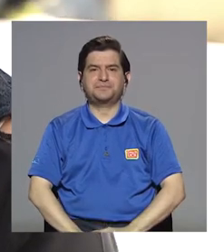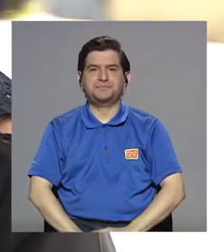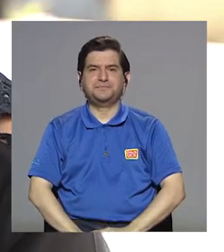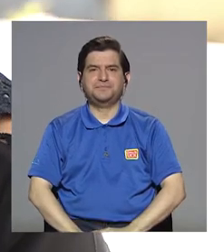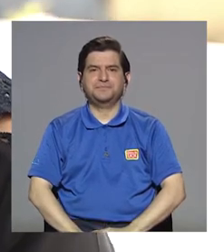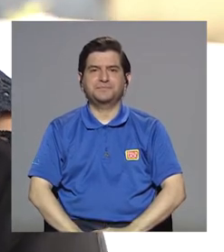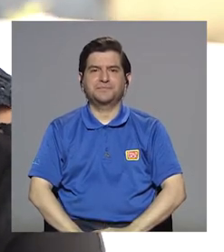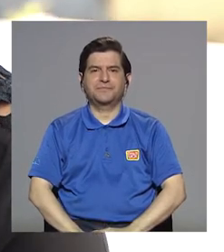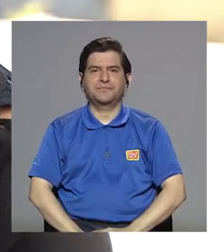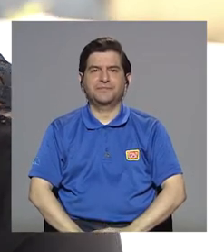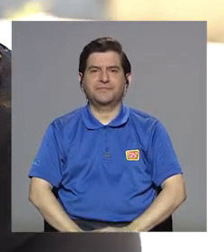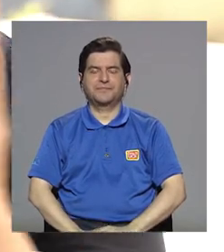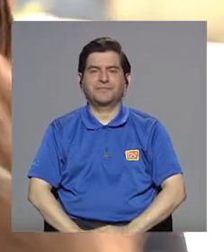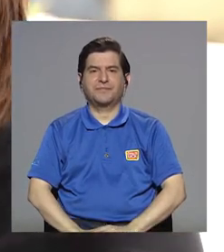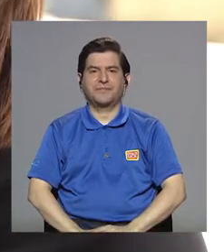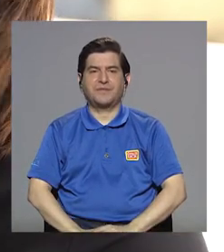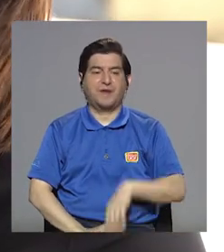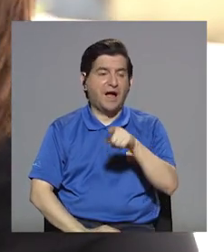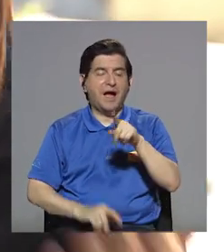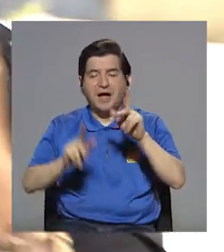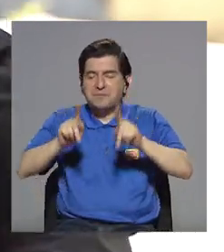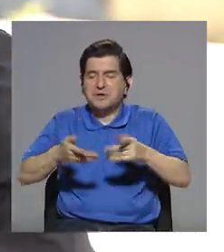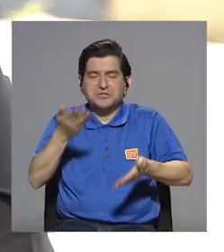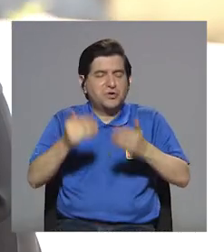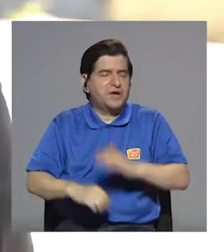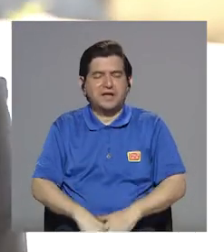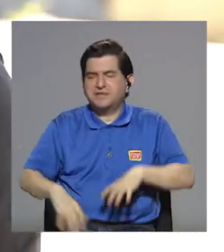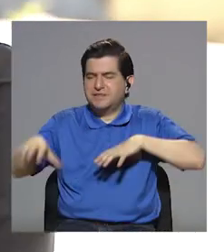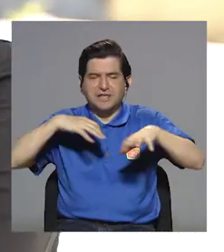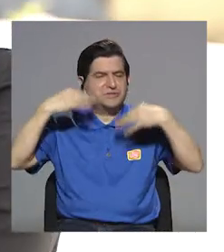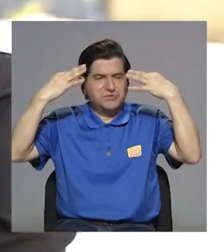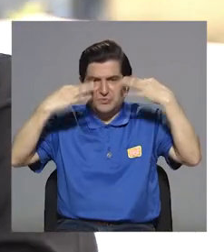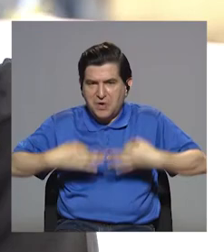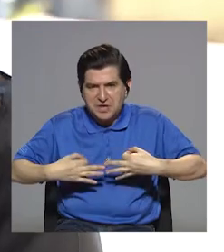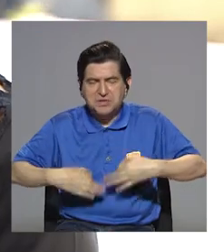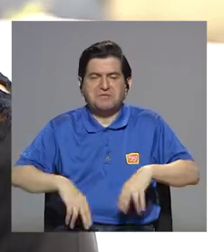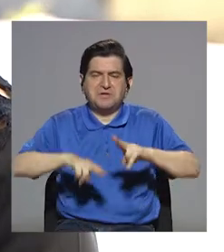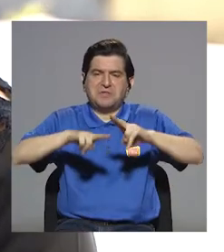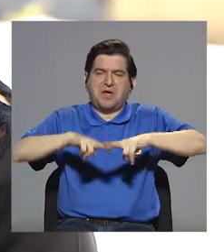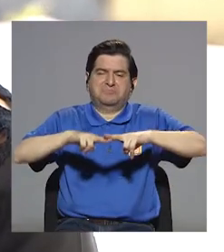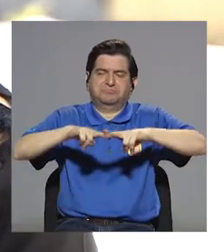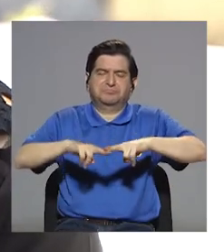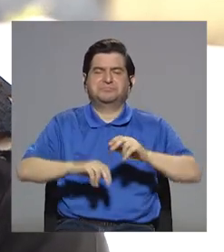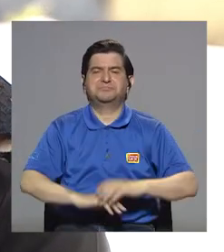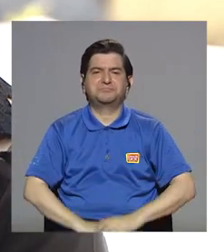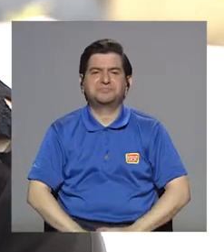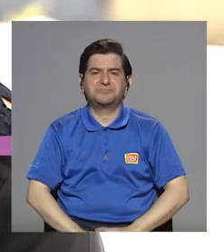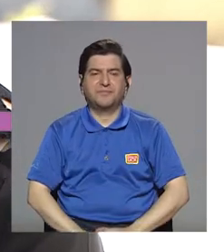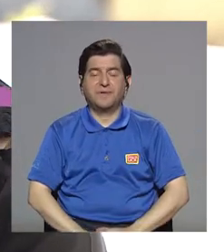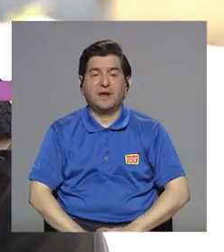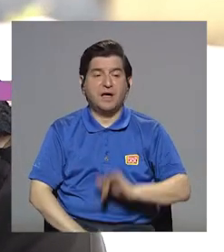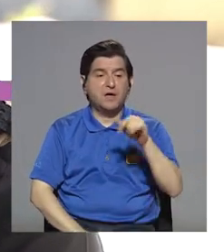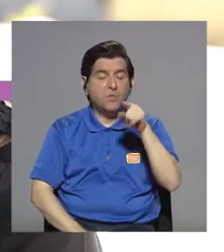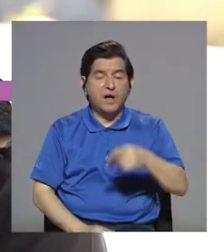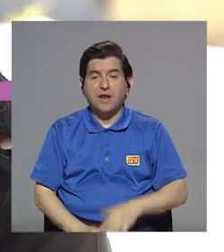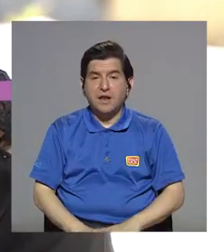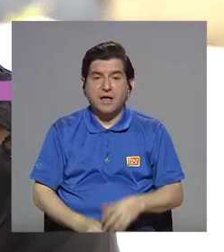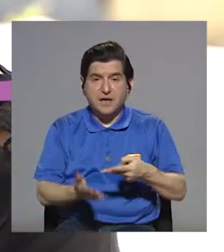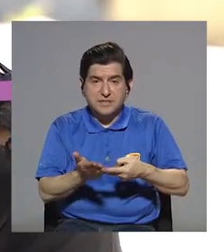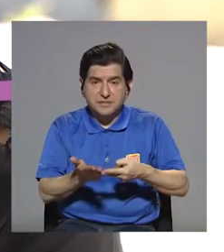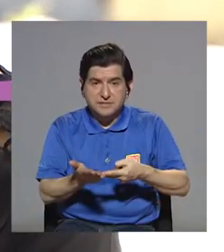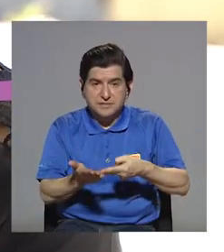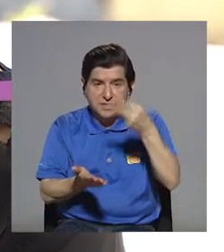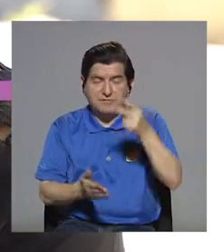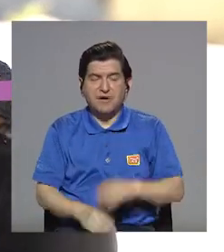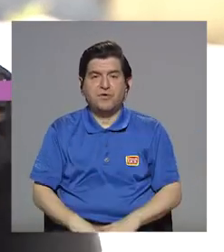sea, que hace mucho ejercicio, que hace por suerte. es sedentaria, digamos, es normal, ok. Exactamente. Igual, esos valores son